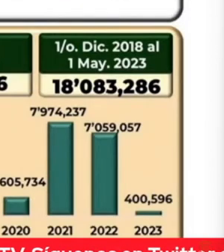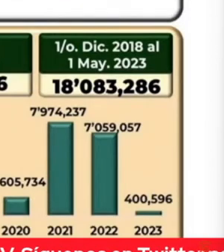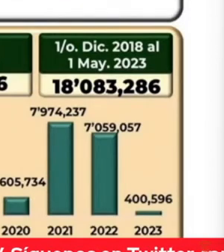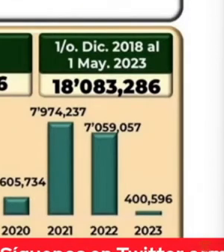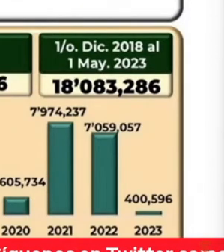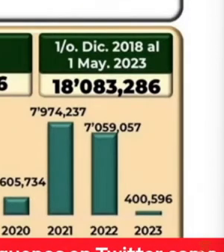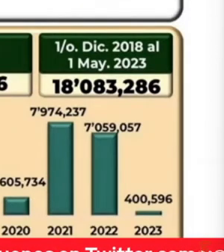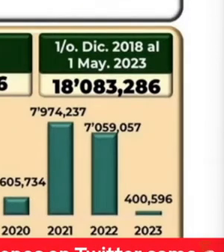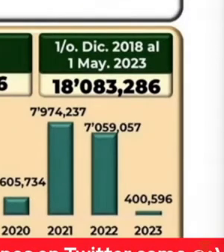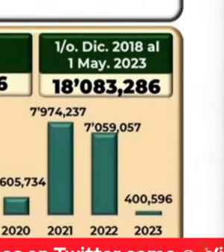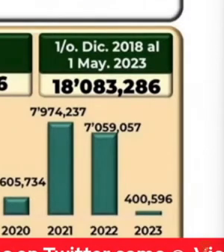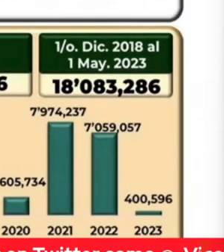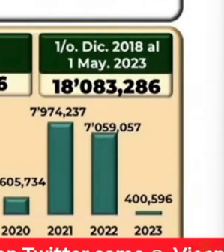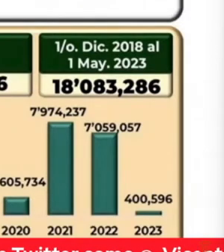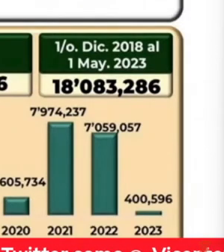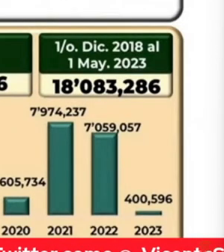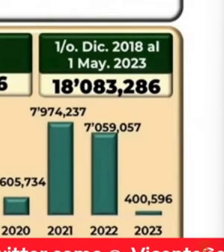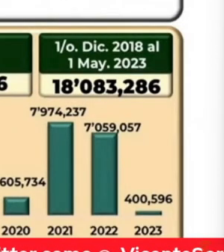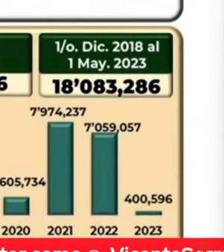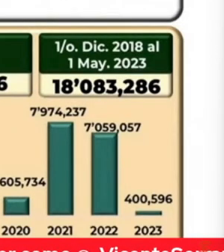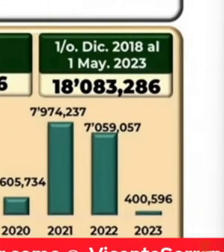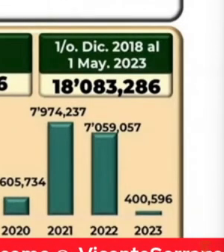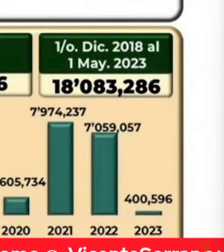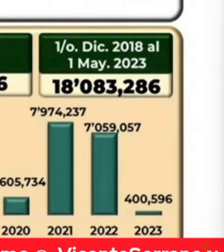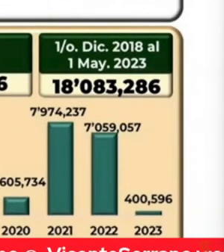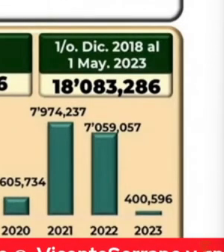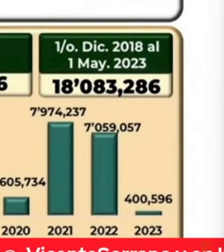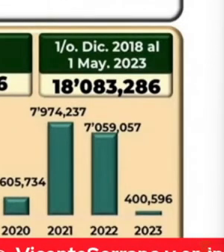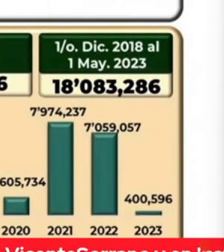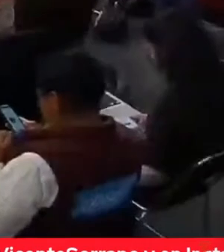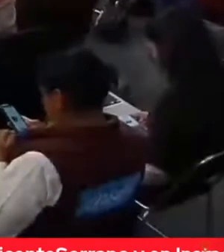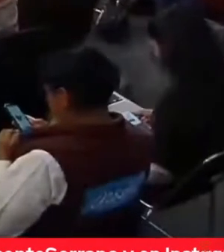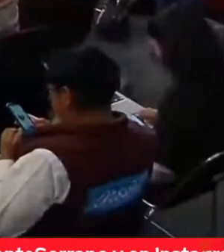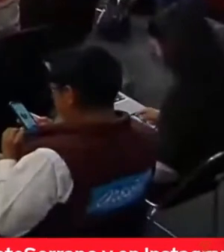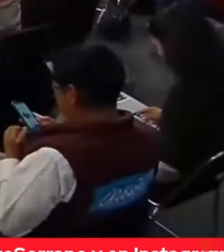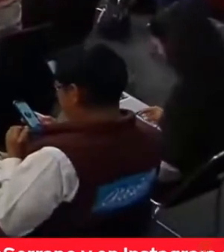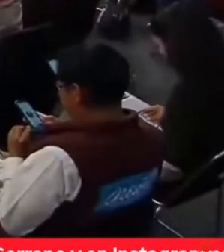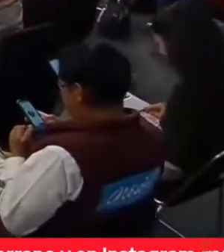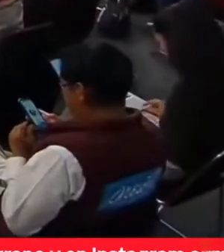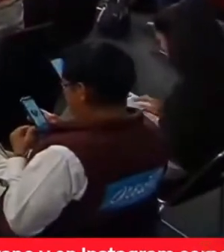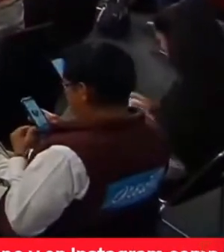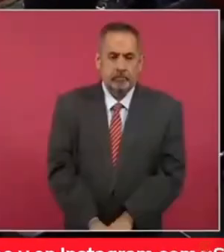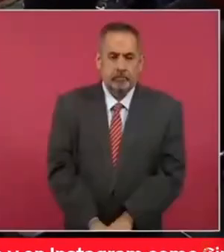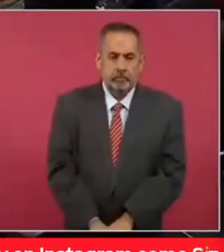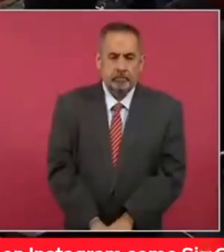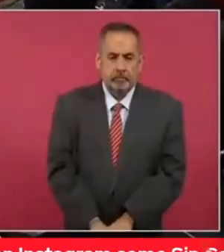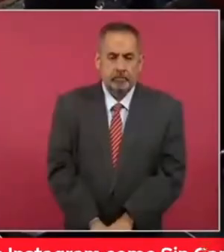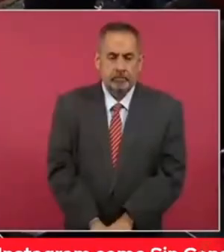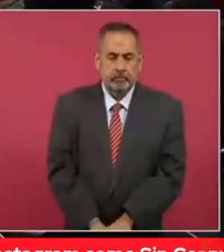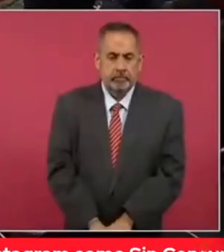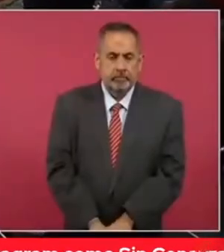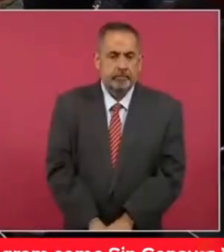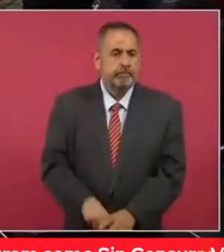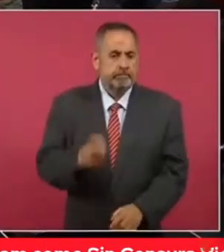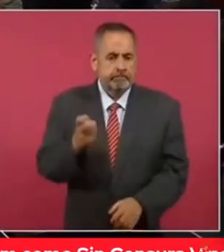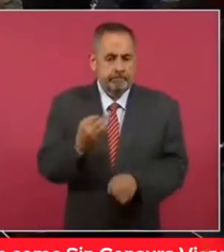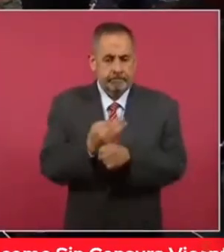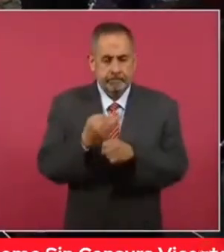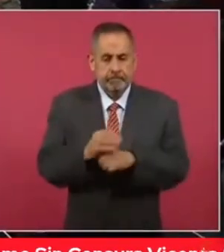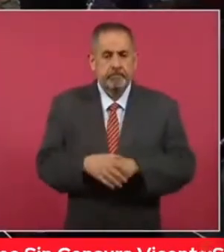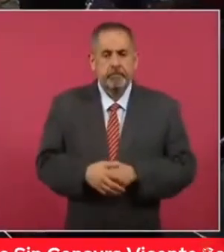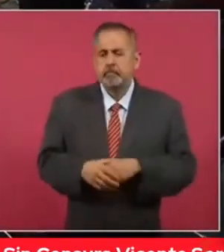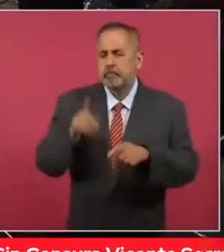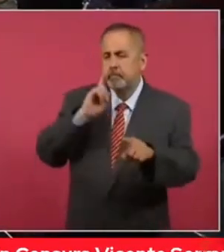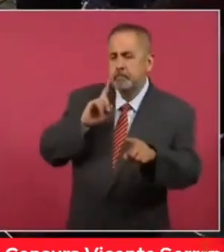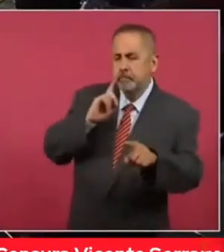las armas, ahí radica su, su letalidad. Entonces, esos son los números que, que llevamos en la actualidad. Nada más